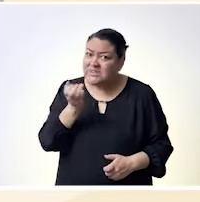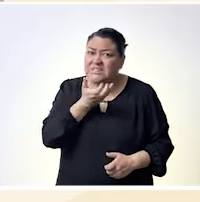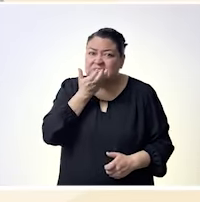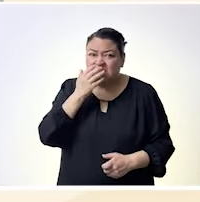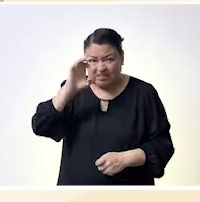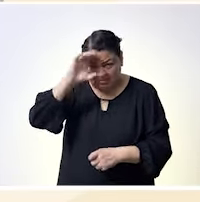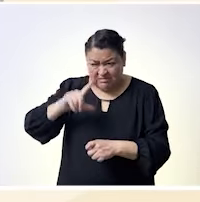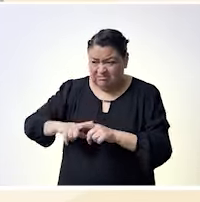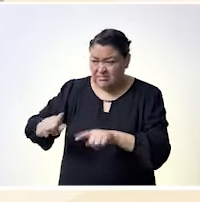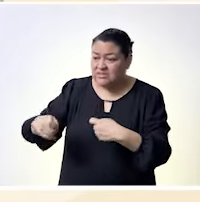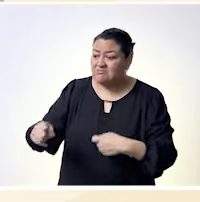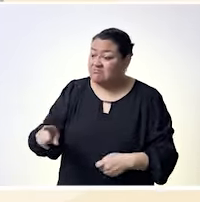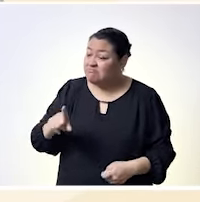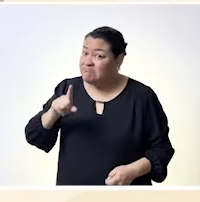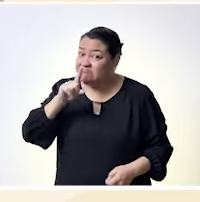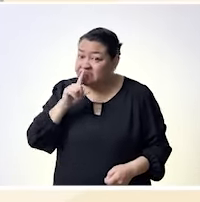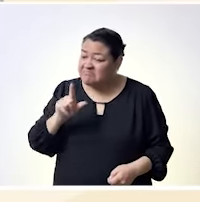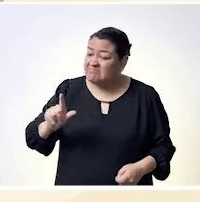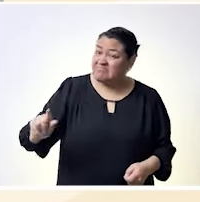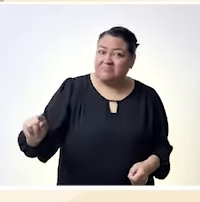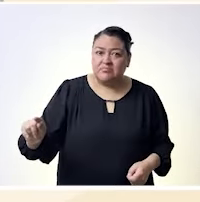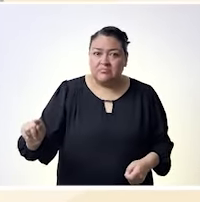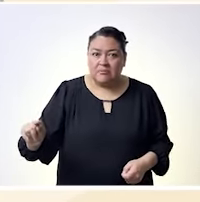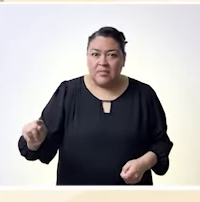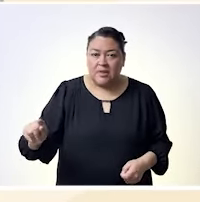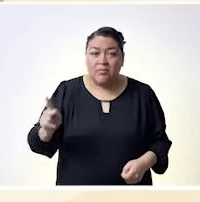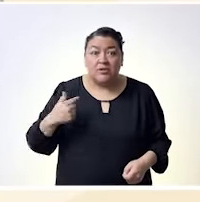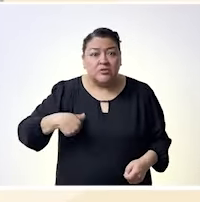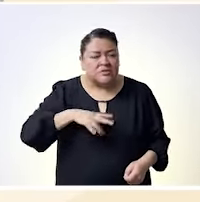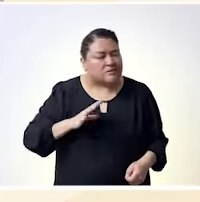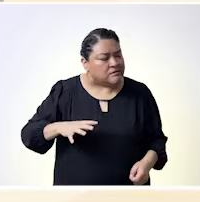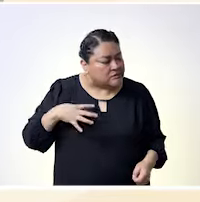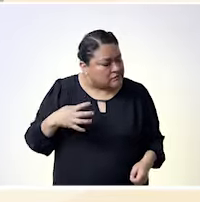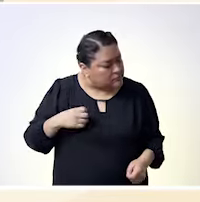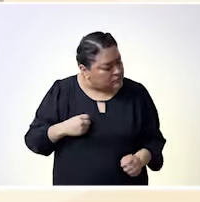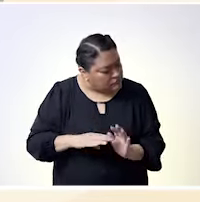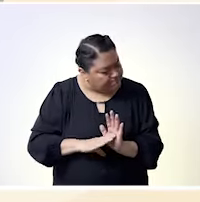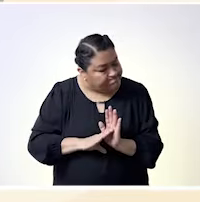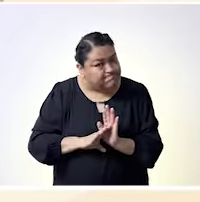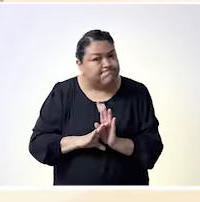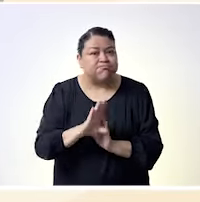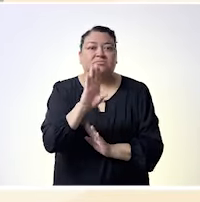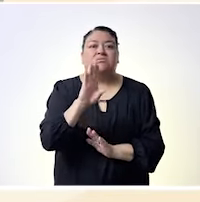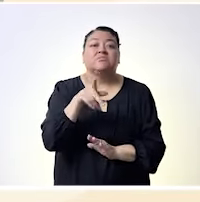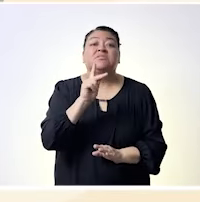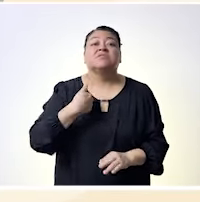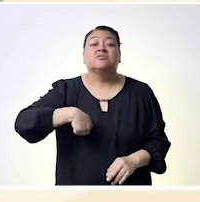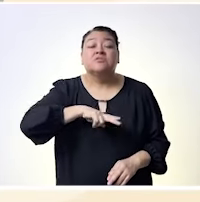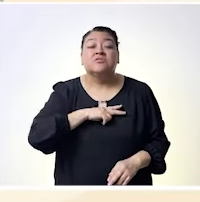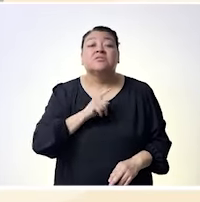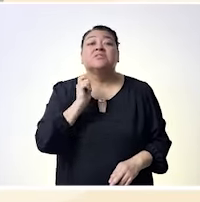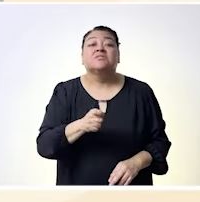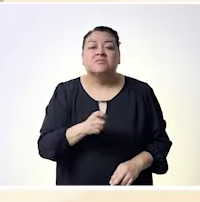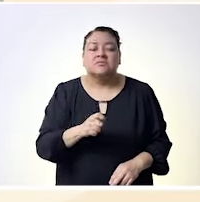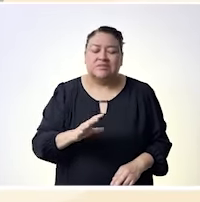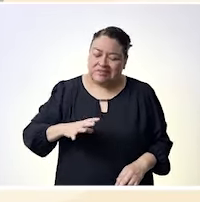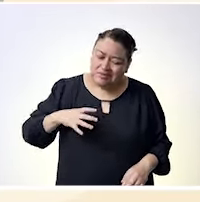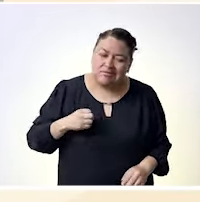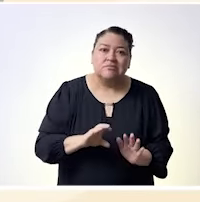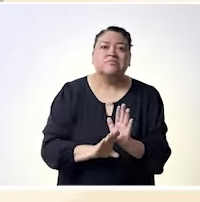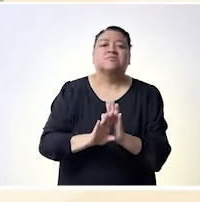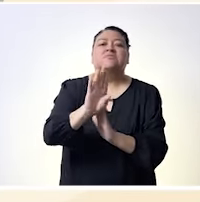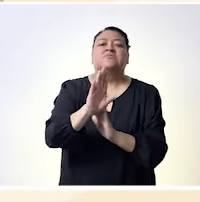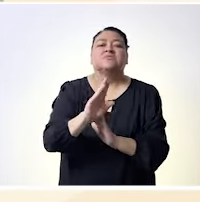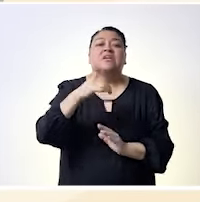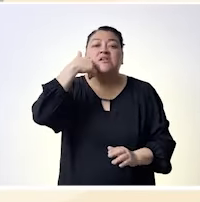estos estatus sociales incluso me encantaría que en algún momento saliera por ejemplo en esta parte